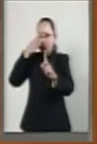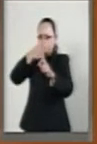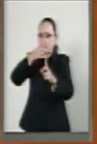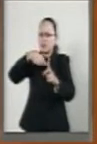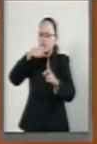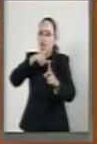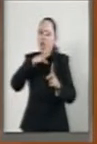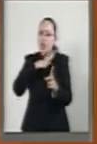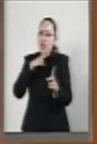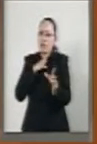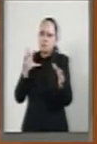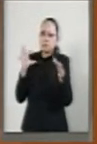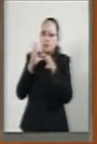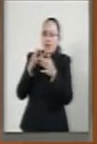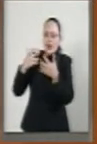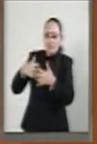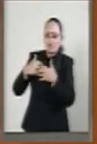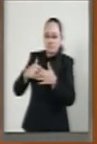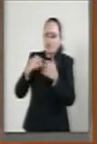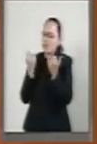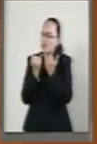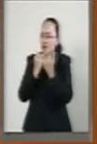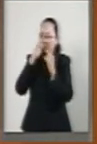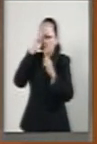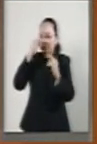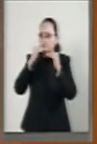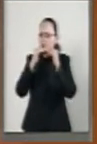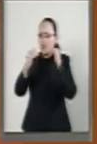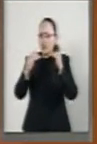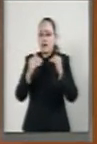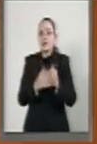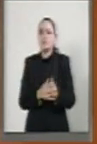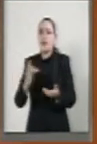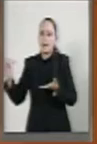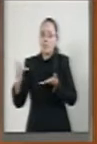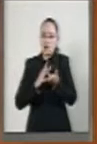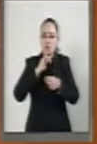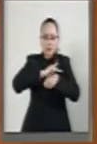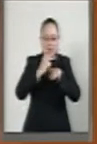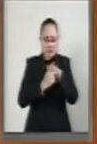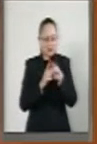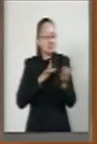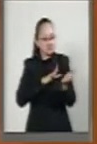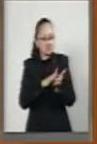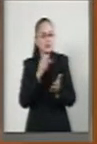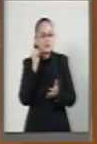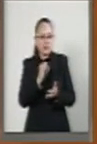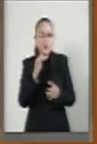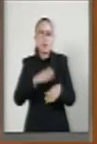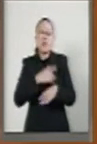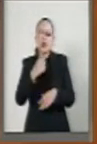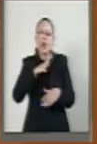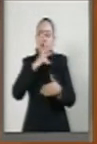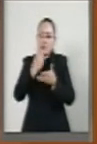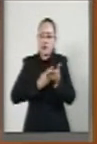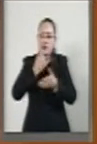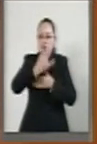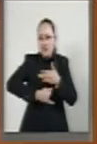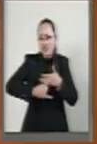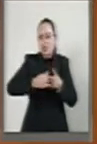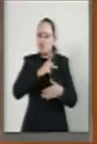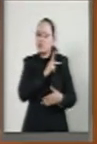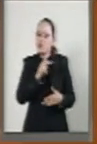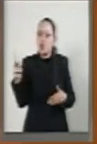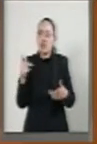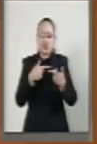quienes tienen nuestra industria, con el apoyo de nuestro país y sobre todo porque es un proyecto en el que